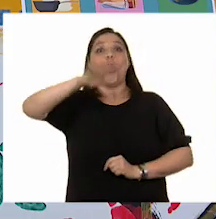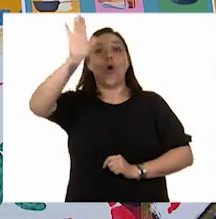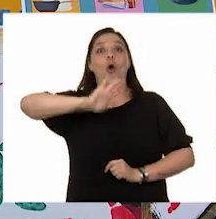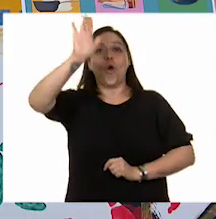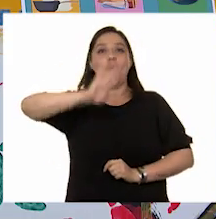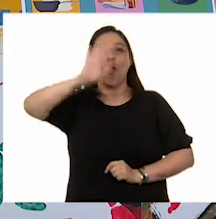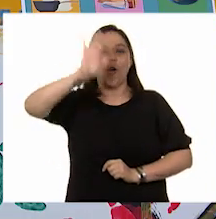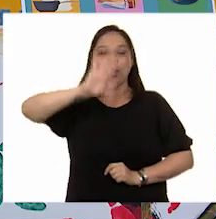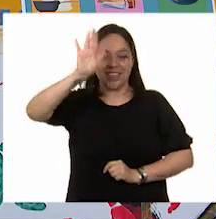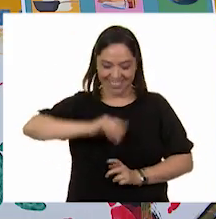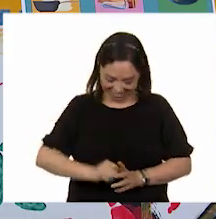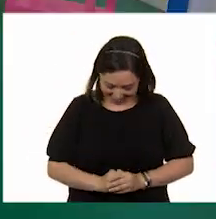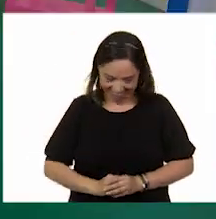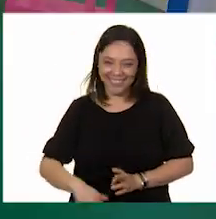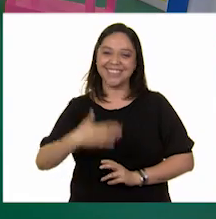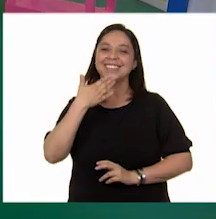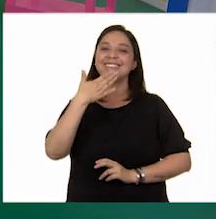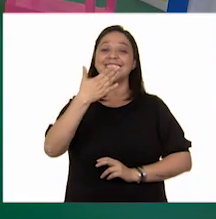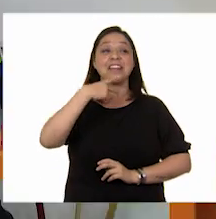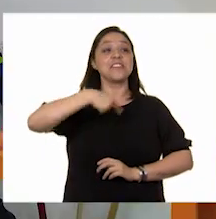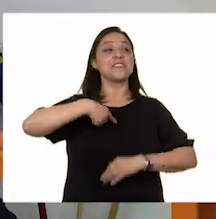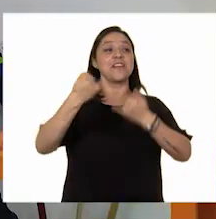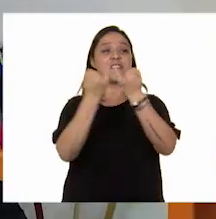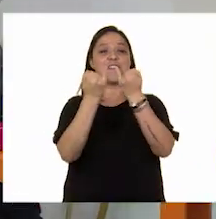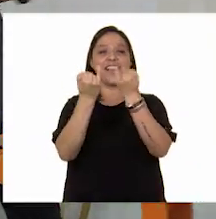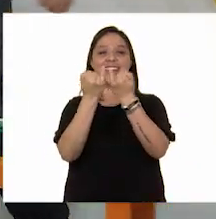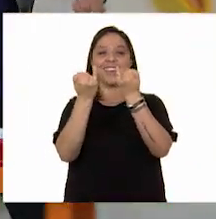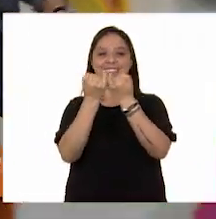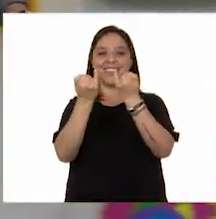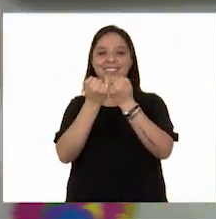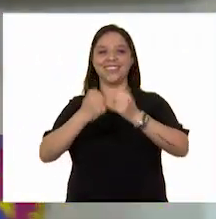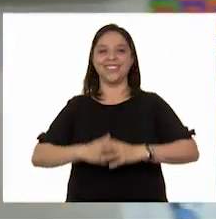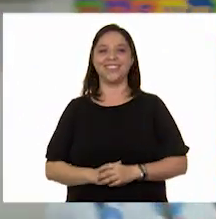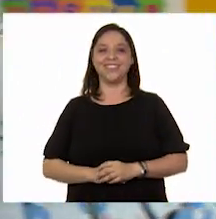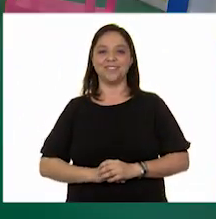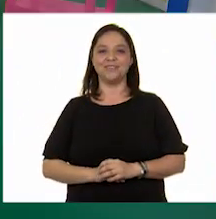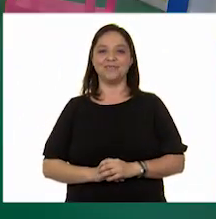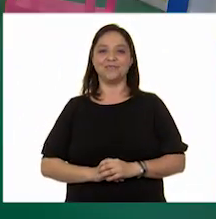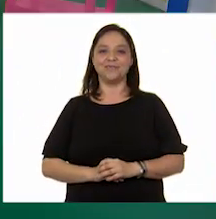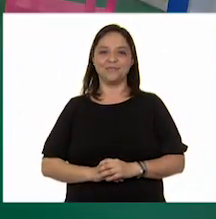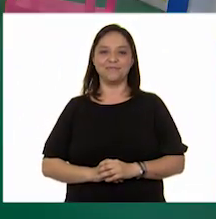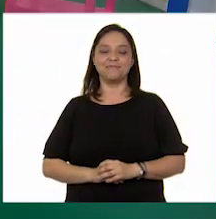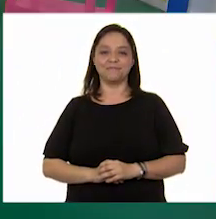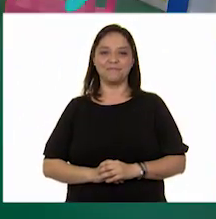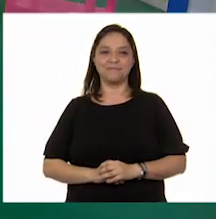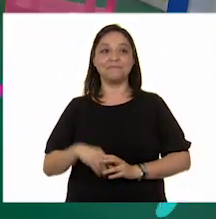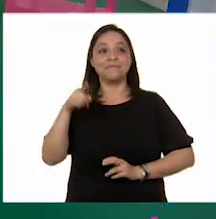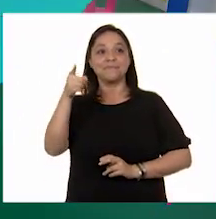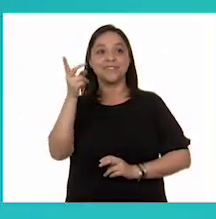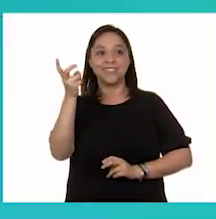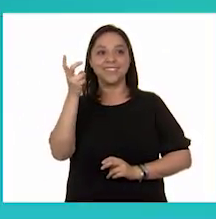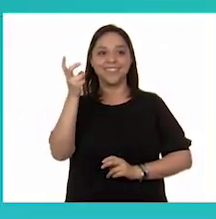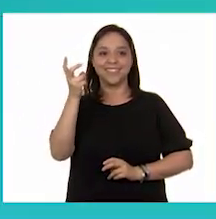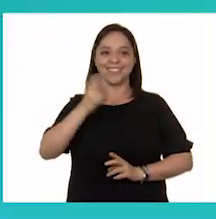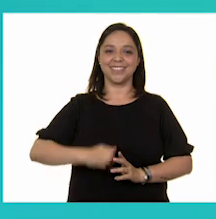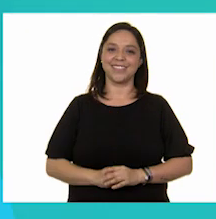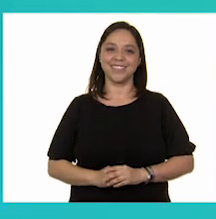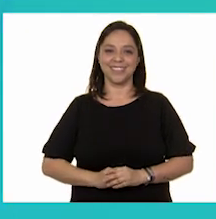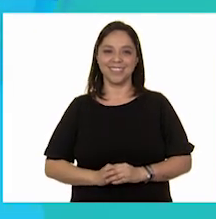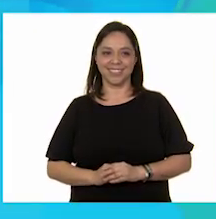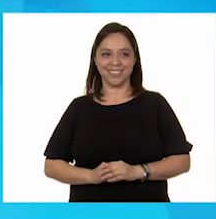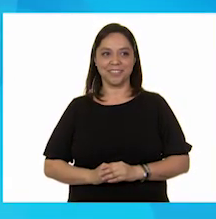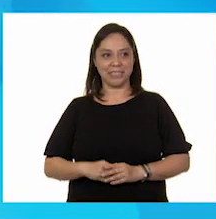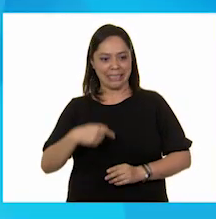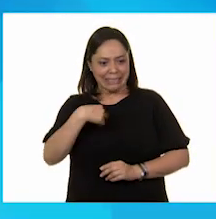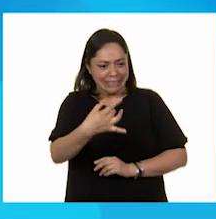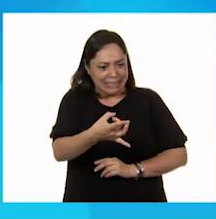tengo! ¡Sí! ¡Ay! Yo también los tengo. Voy rápido contigo. ¿Dónde están? ¿Dónde están? Aquí, mira. Ahí, ahí. Esa, sí. ¡Ay! Ya más se